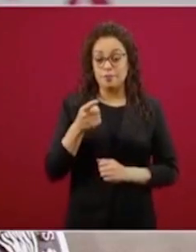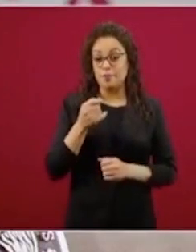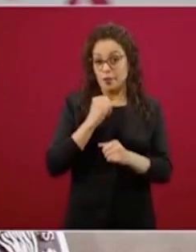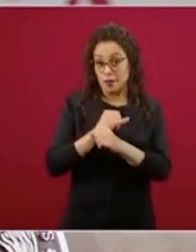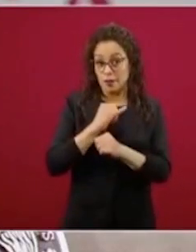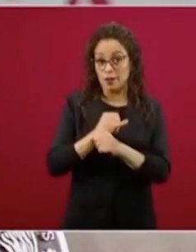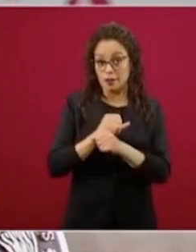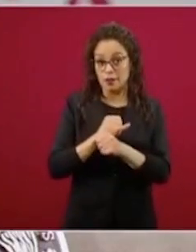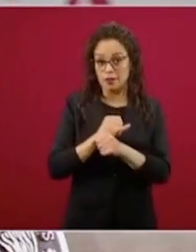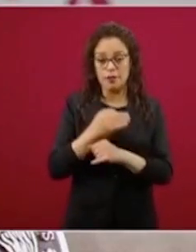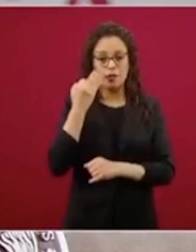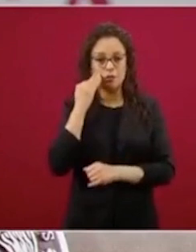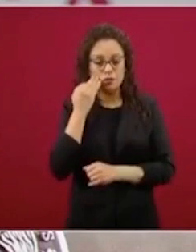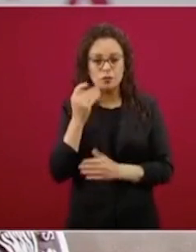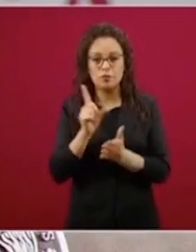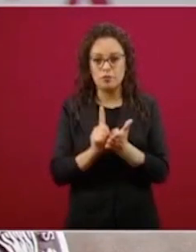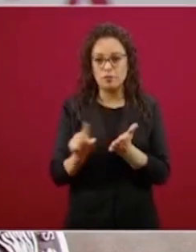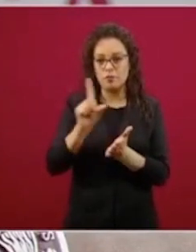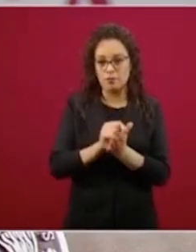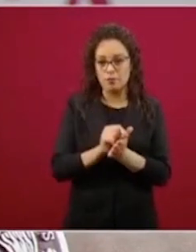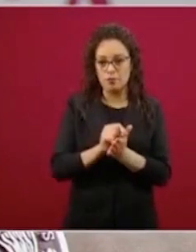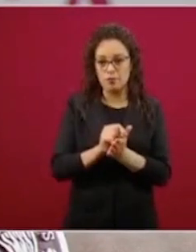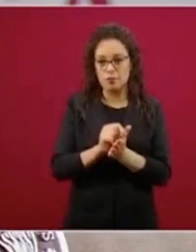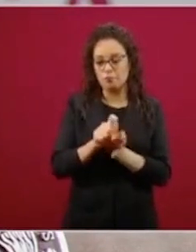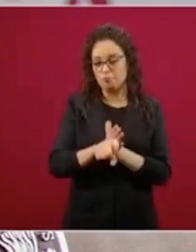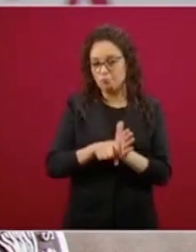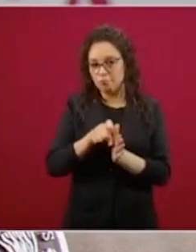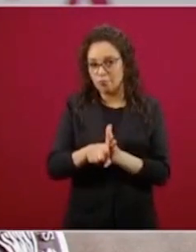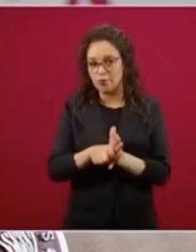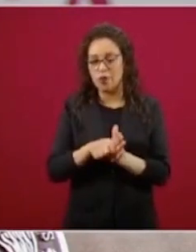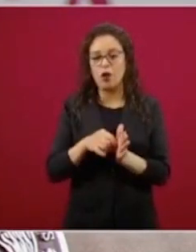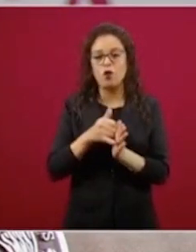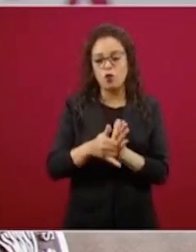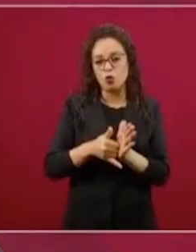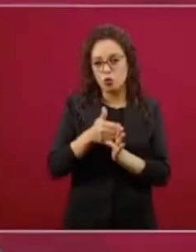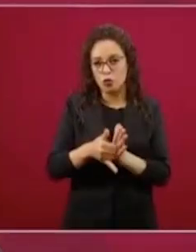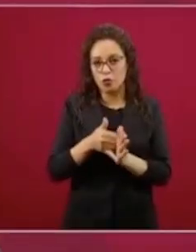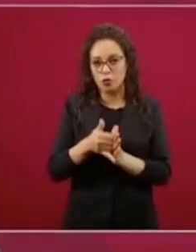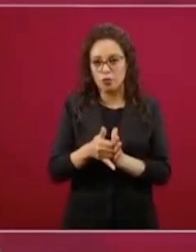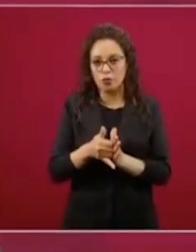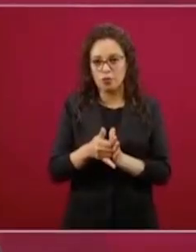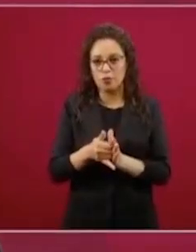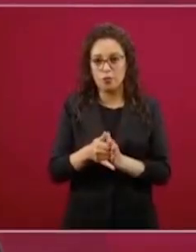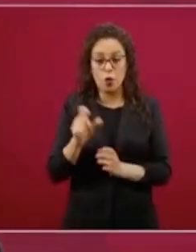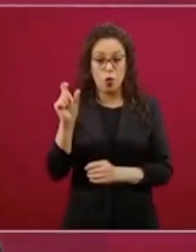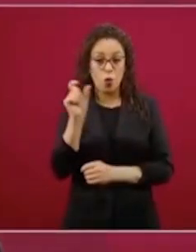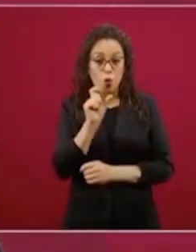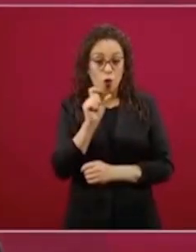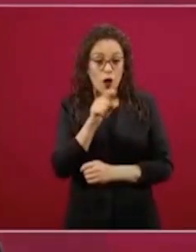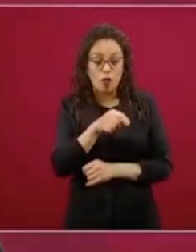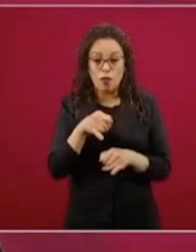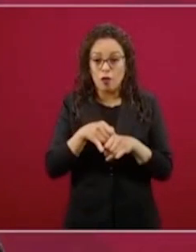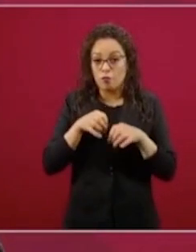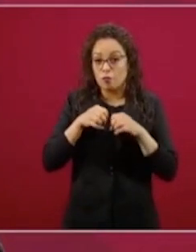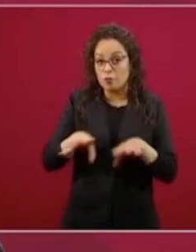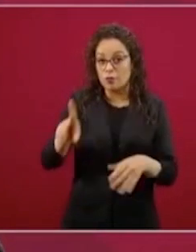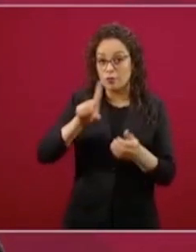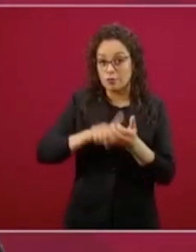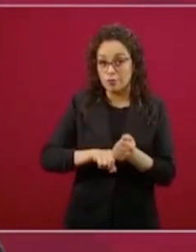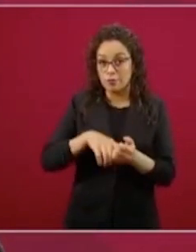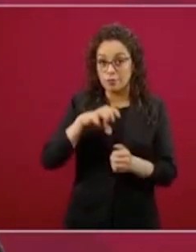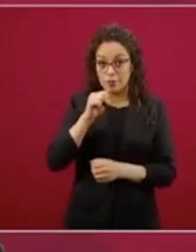cuando algo es gratis, cuando algo es gratis, quiere decir que el negocio